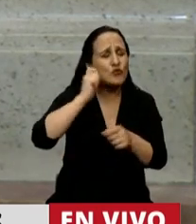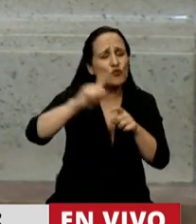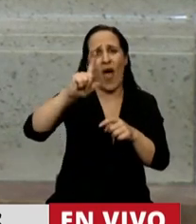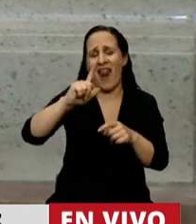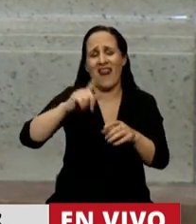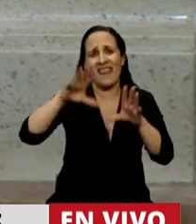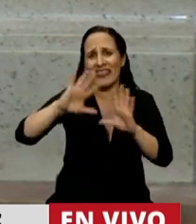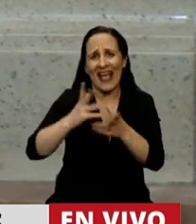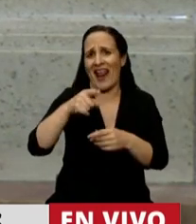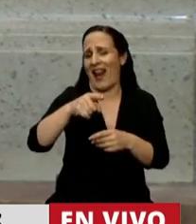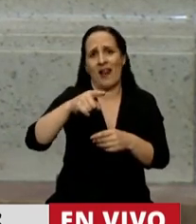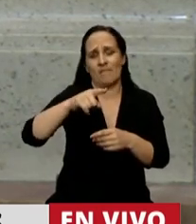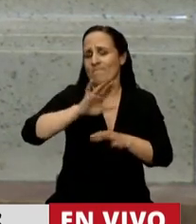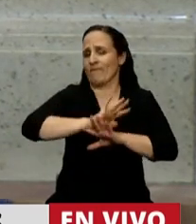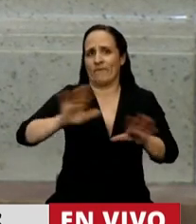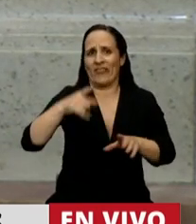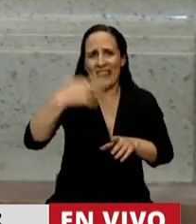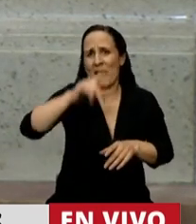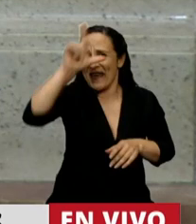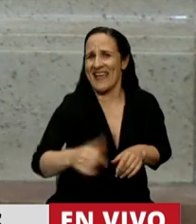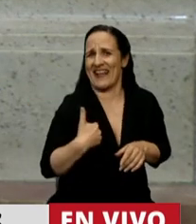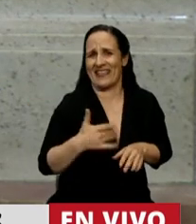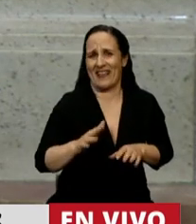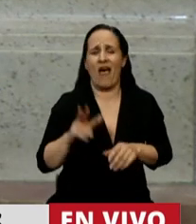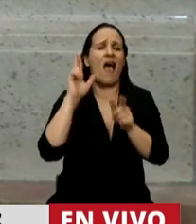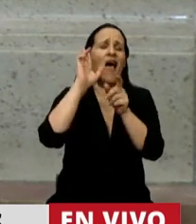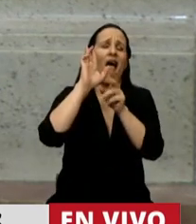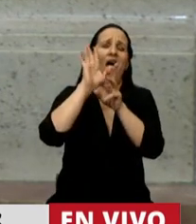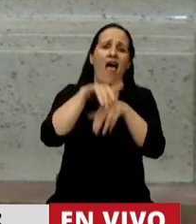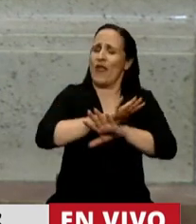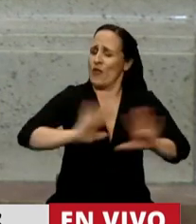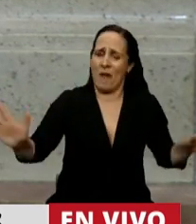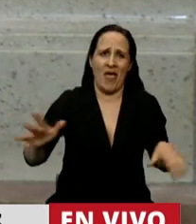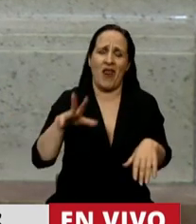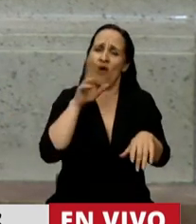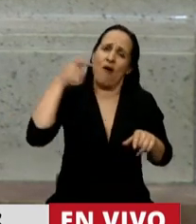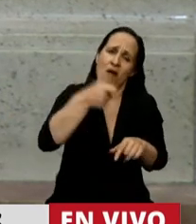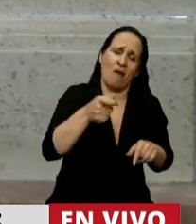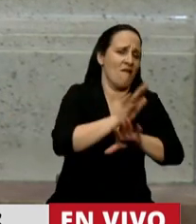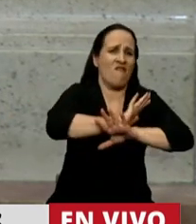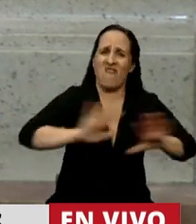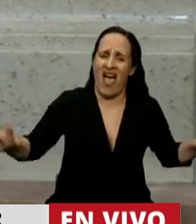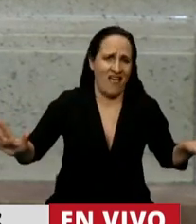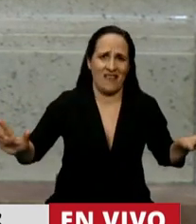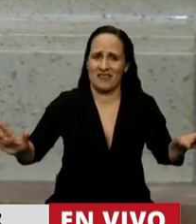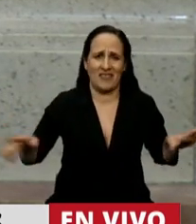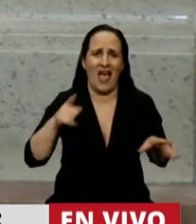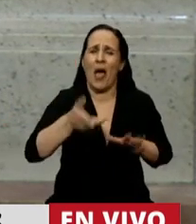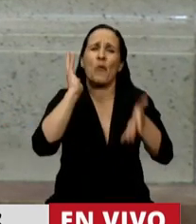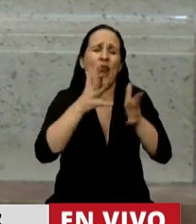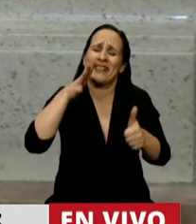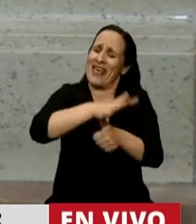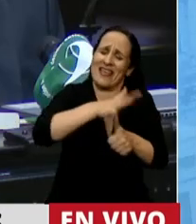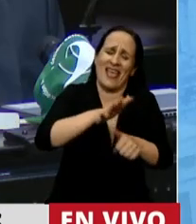el país. Basta de femicidios, ni una menos. Que la plata vaya a combatir la violencia de género, los